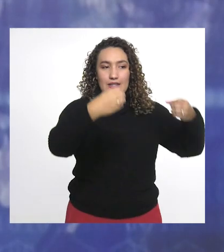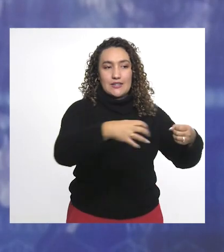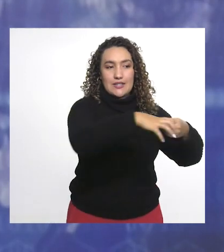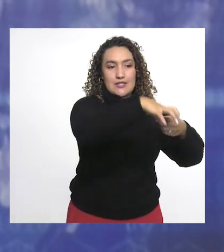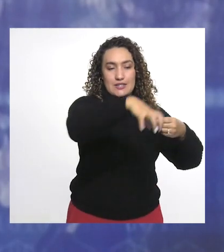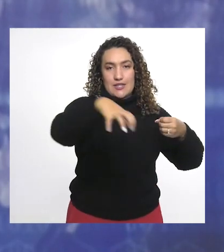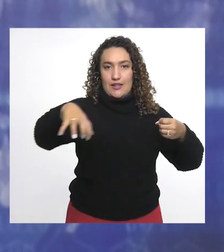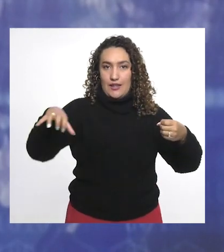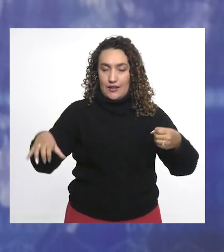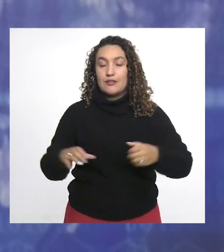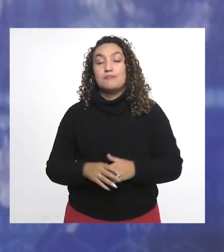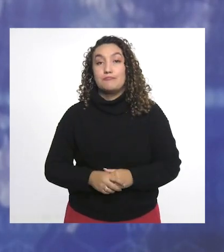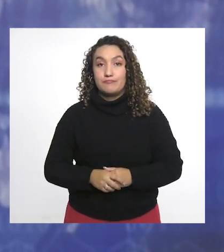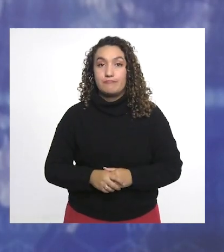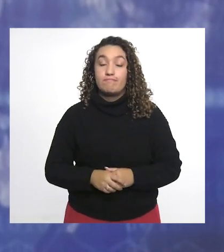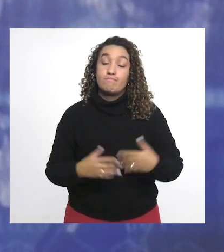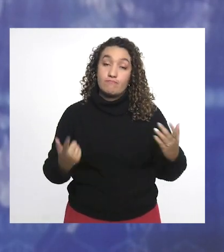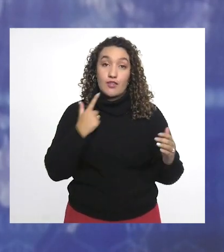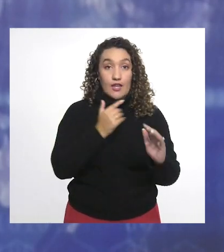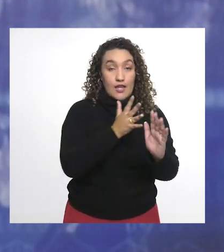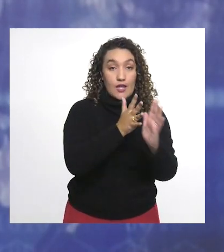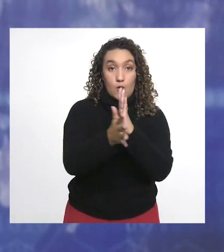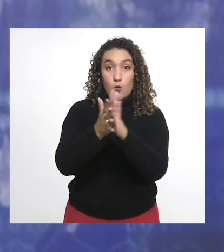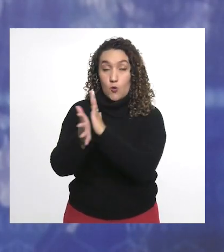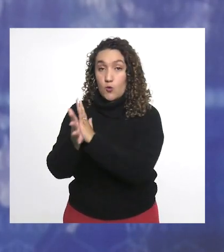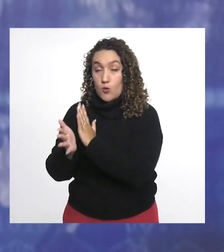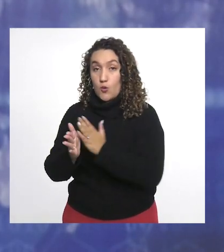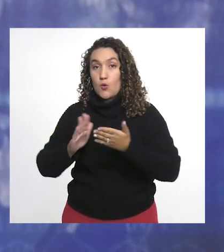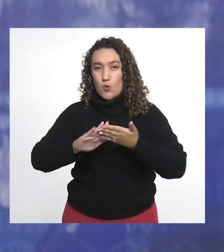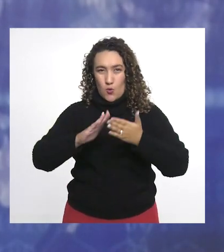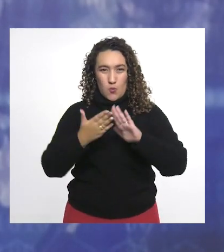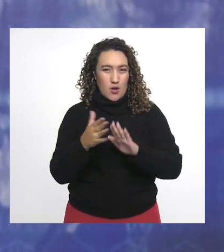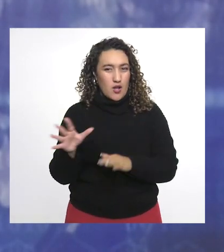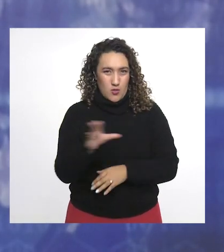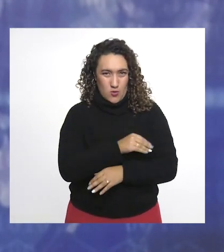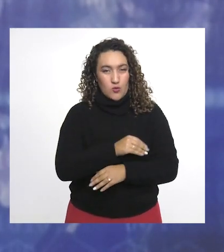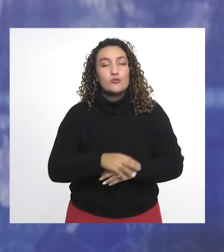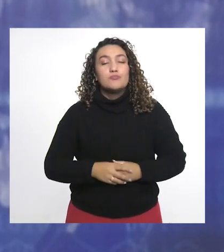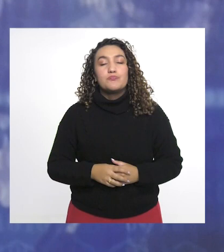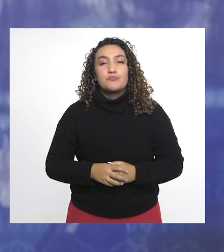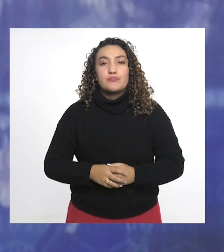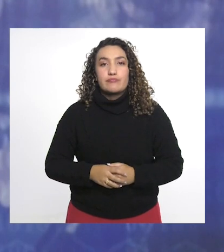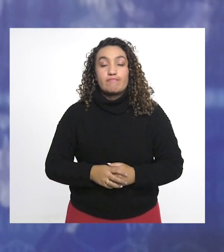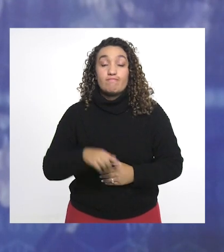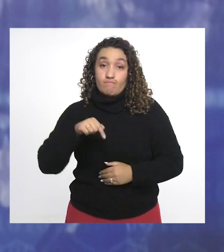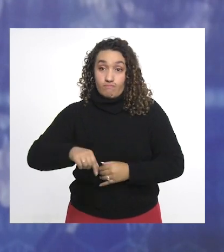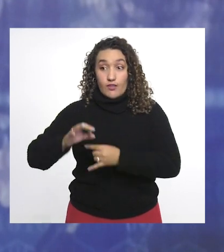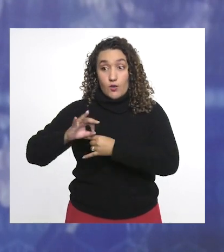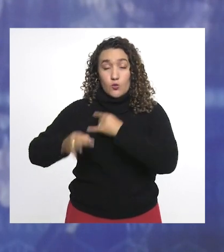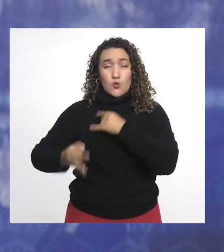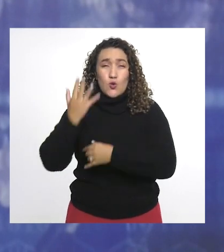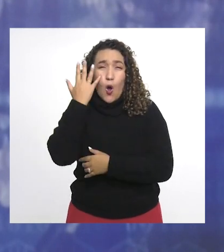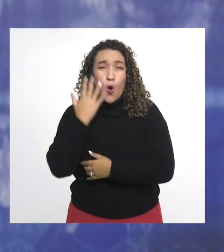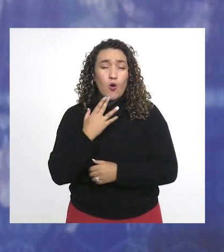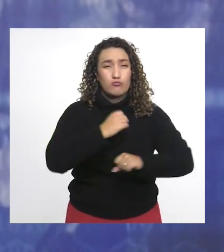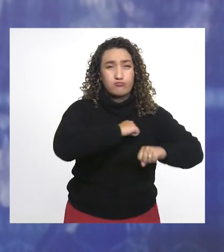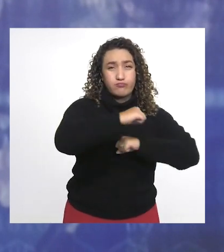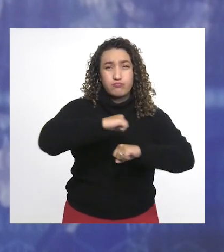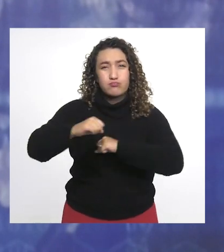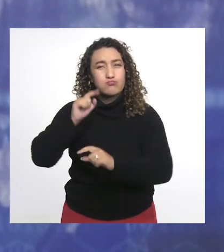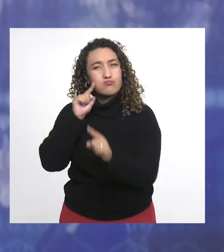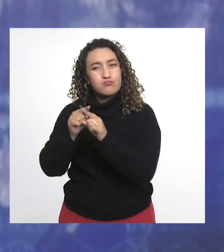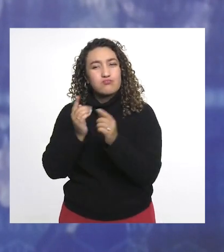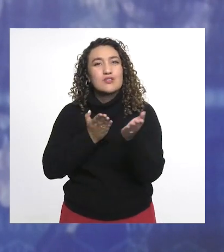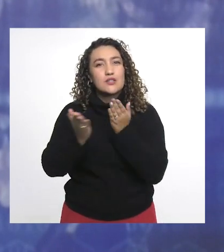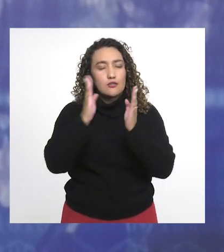atención institucional. Quiero contarle a Fernando y a todos los miembros de nuestra comunidad que desde la UNAD trabajamos día a día para prestar el mejor